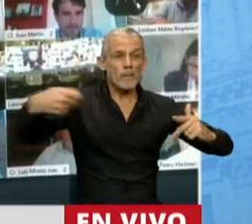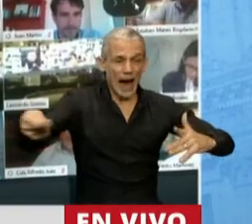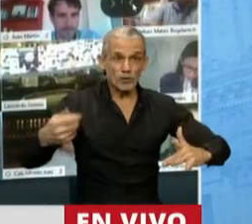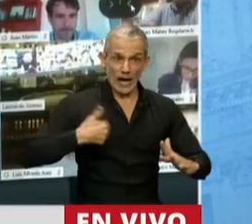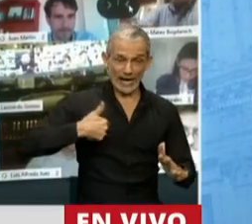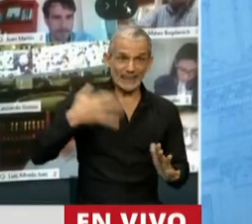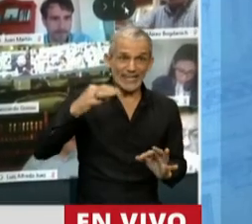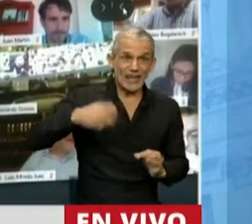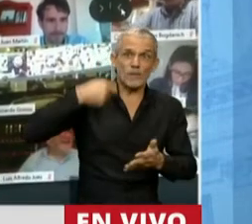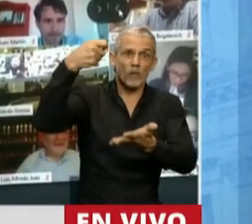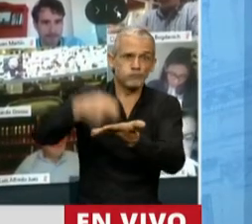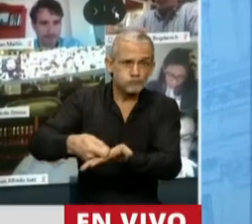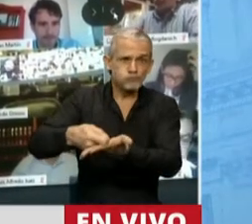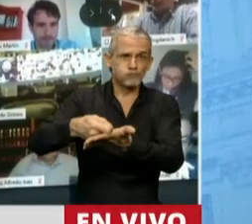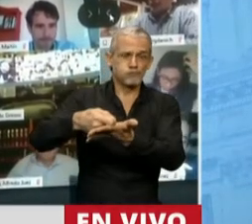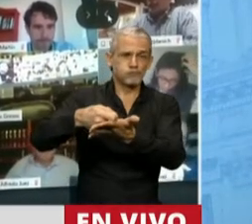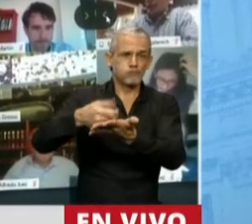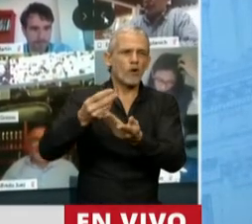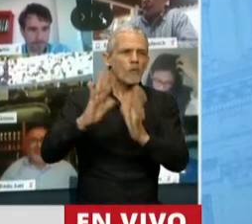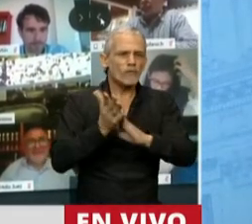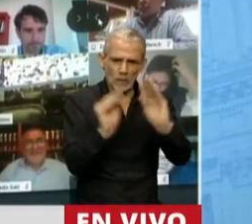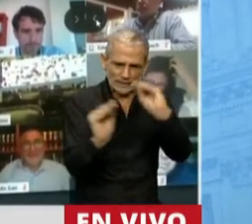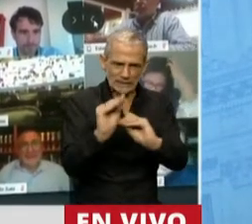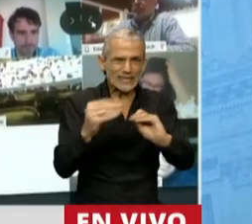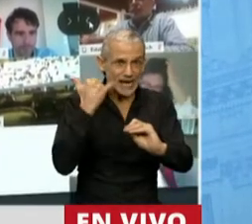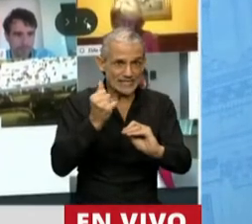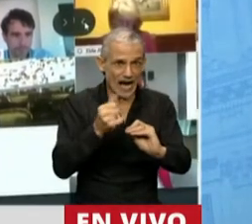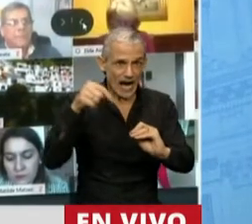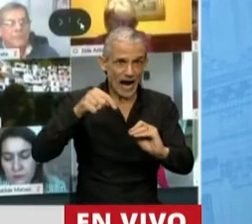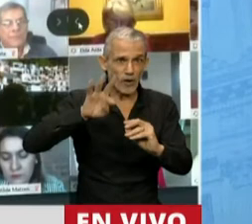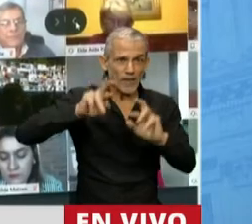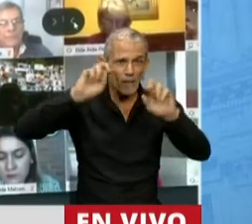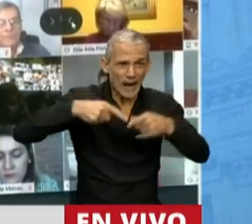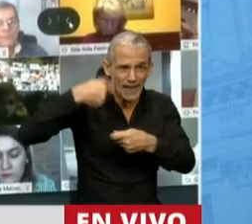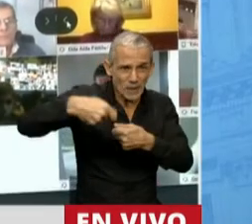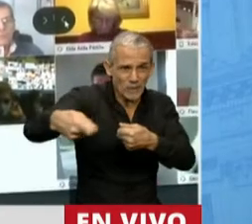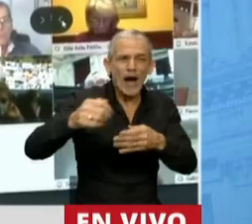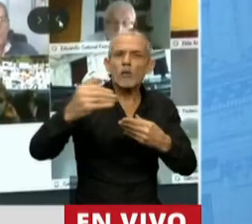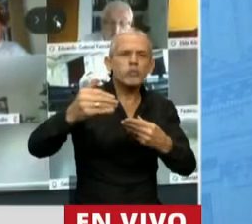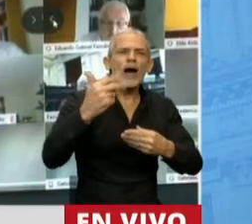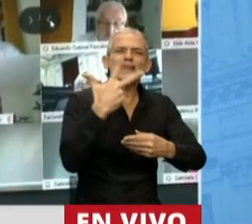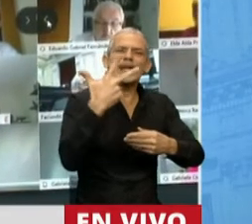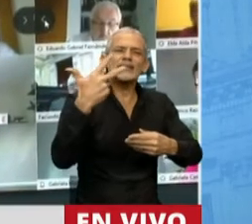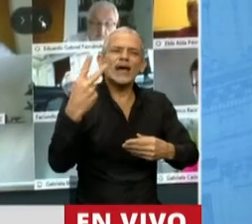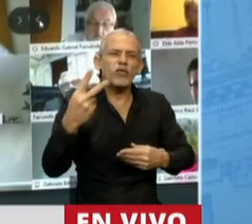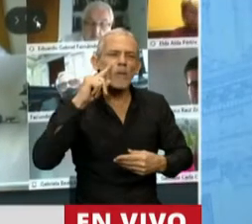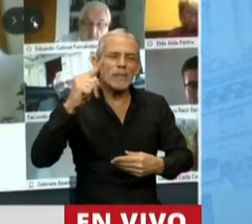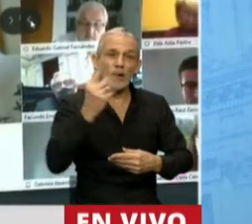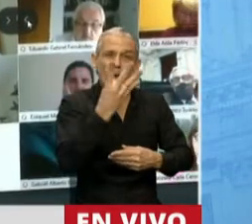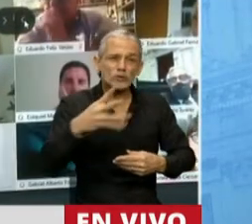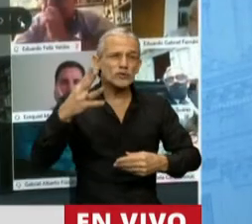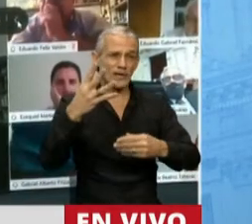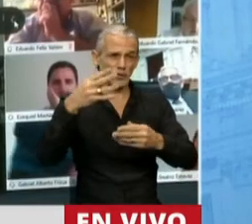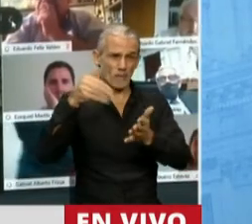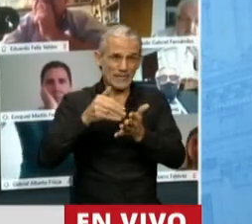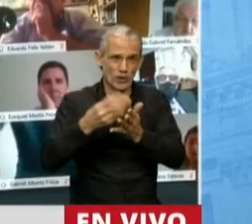Argentina tendría que hacer de acuerdo a cómo está estructurada esta deuda hoy serían 32.400 millones